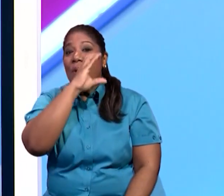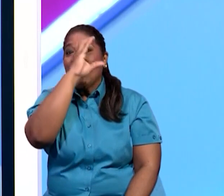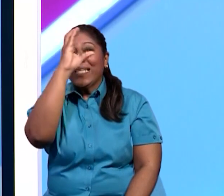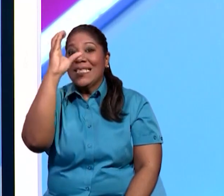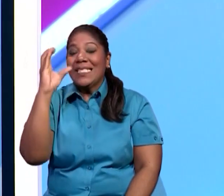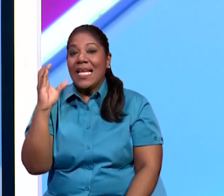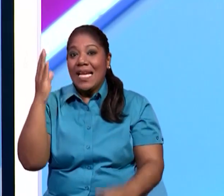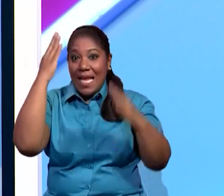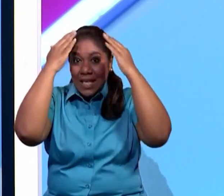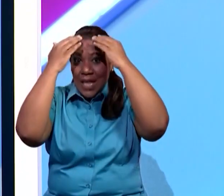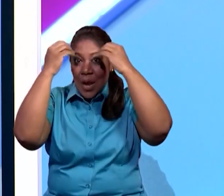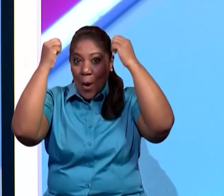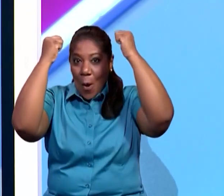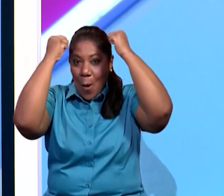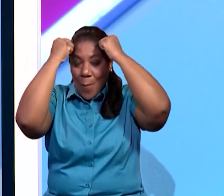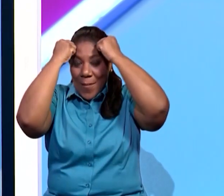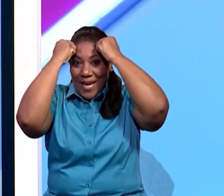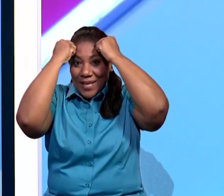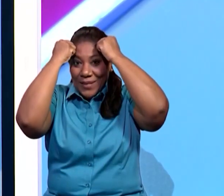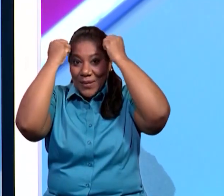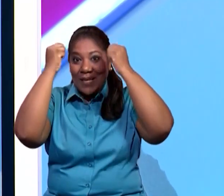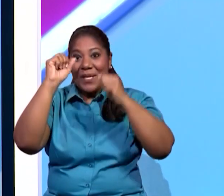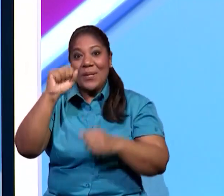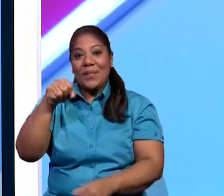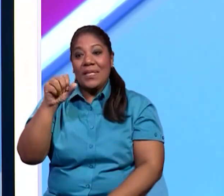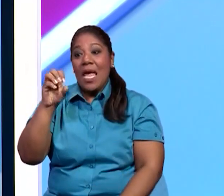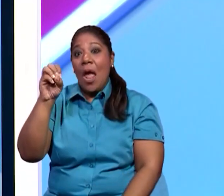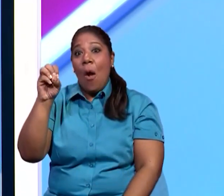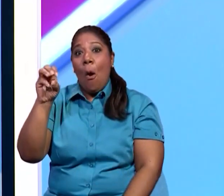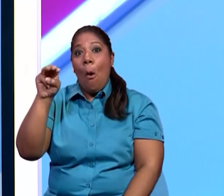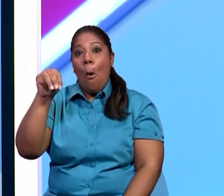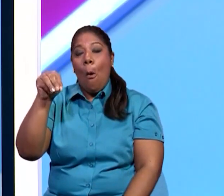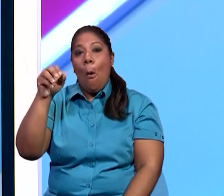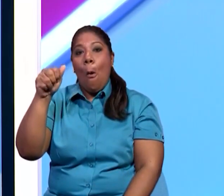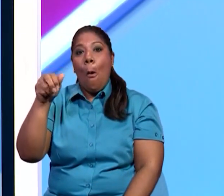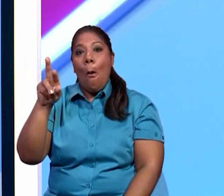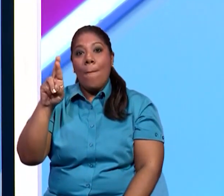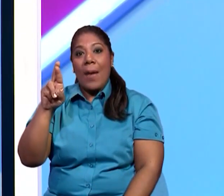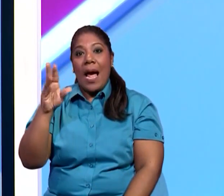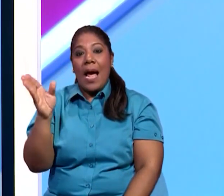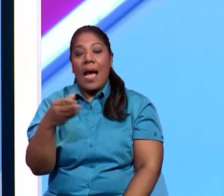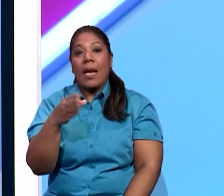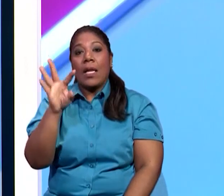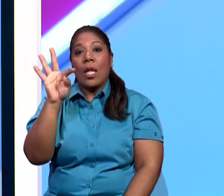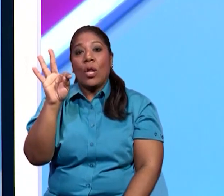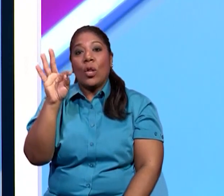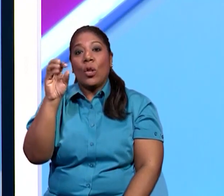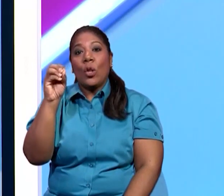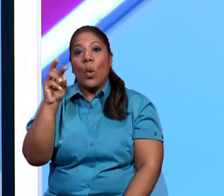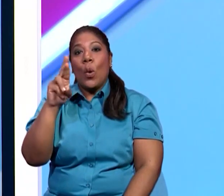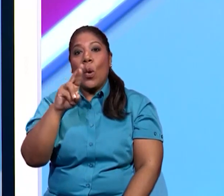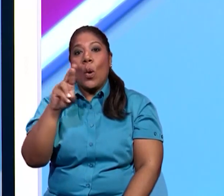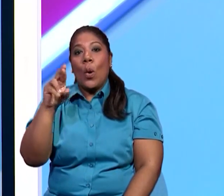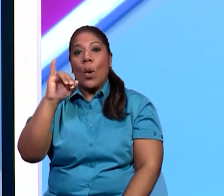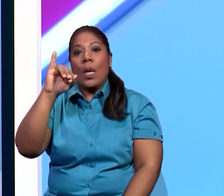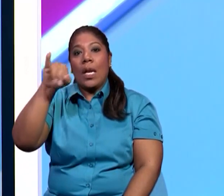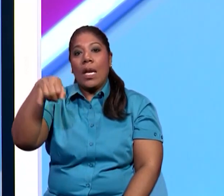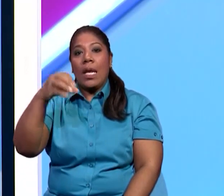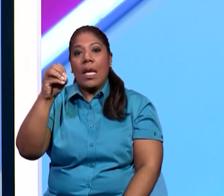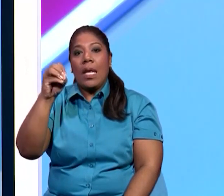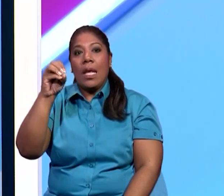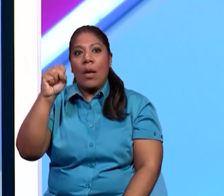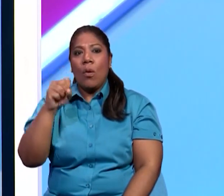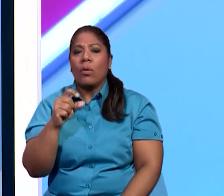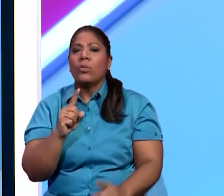Torrijos. A ver chicos, ¿y qué forma tiene Omar Torrijos? Forma. La